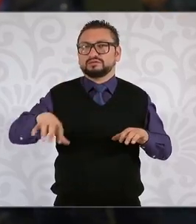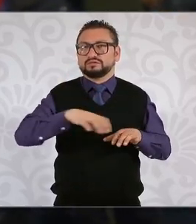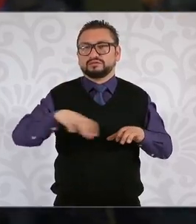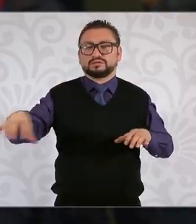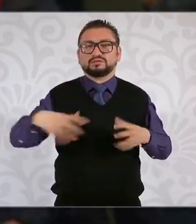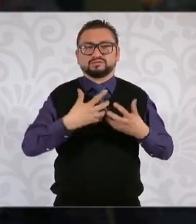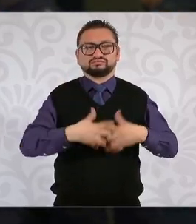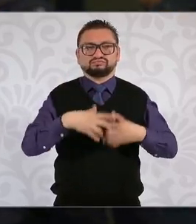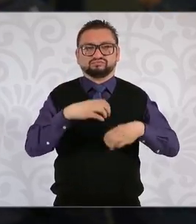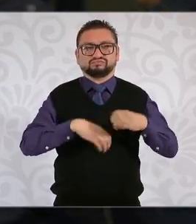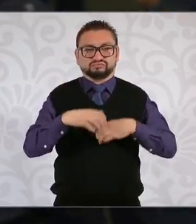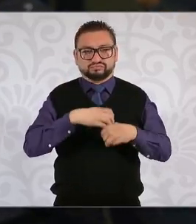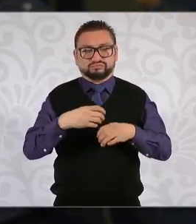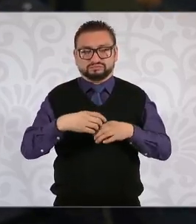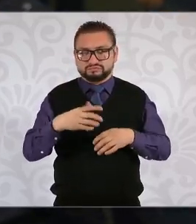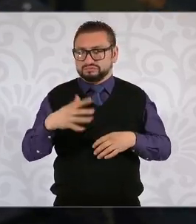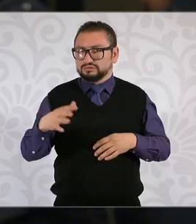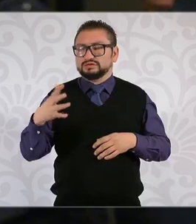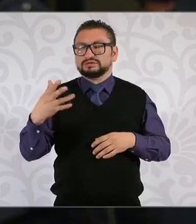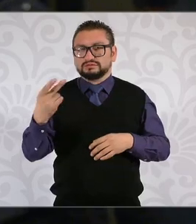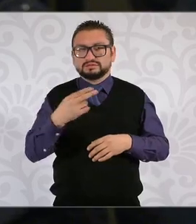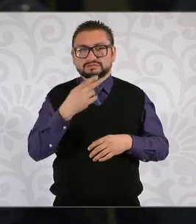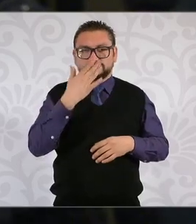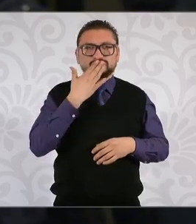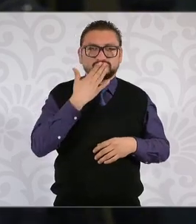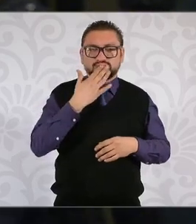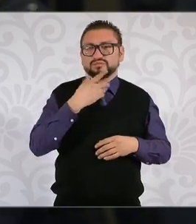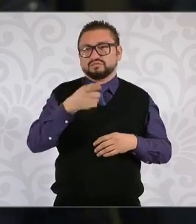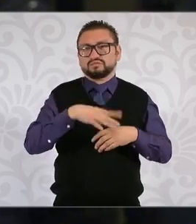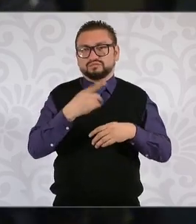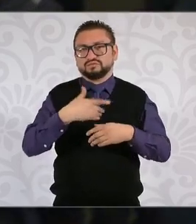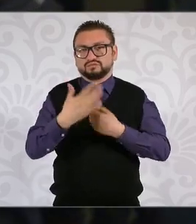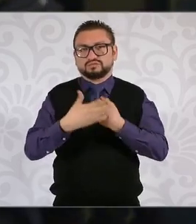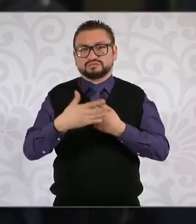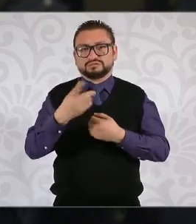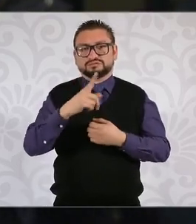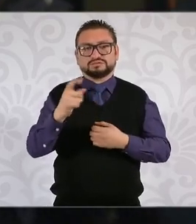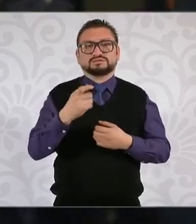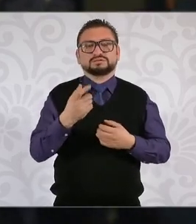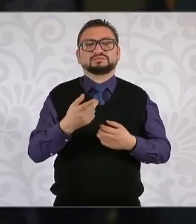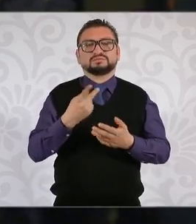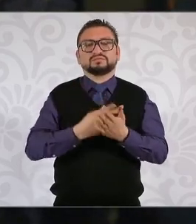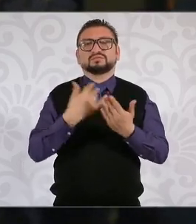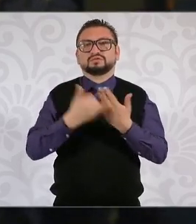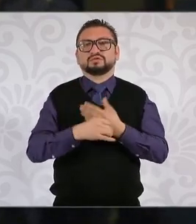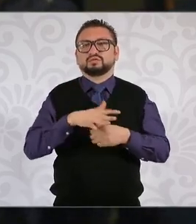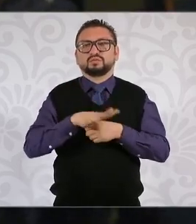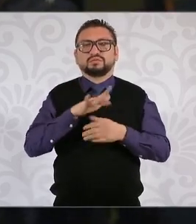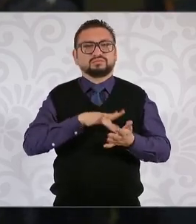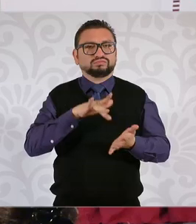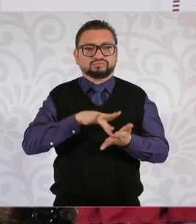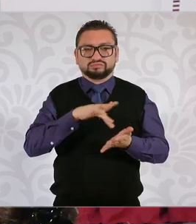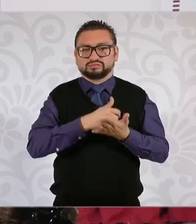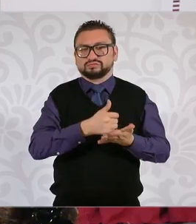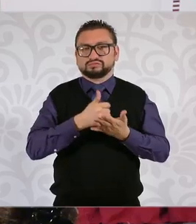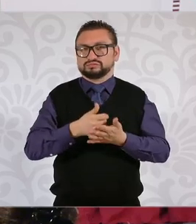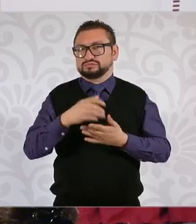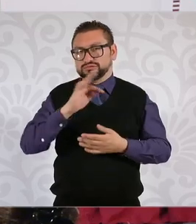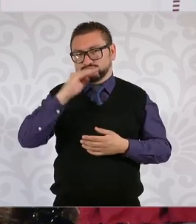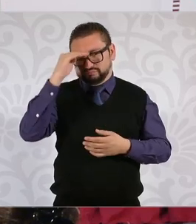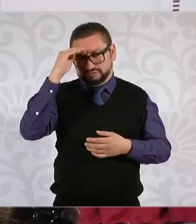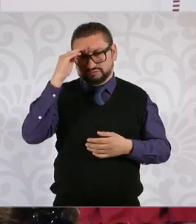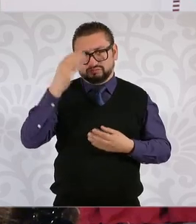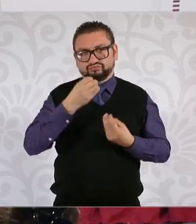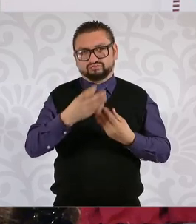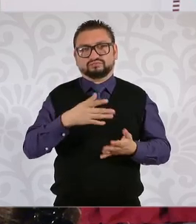industriales en específico para Sonora de los 100 que usted está proyectando. Y bueno, ¿qué tipo de incentivos pudiéramos estar pensando